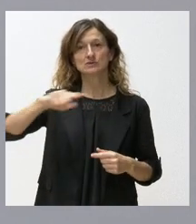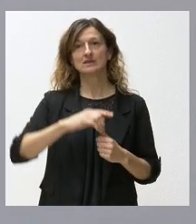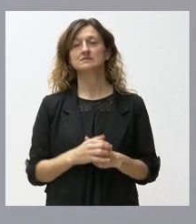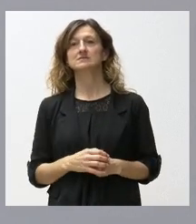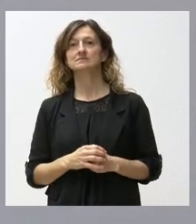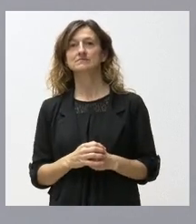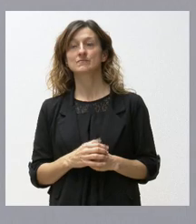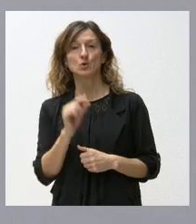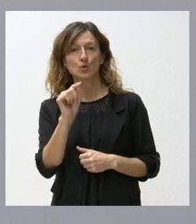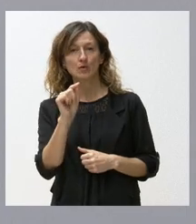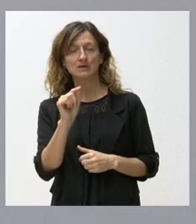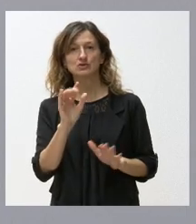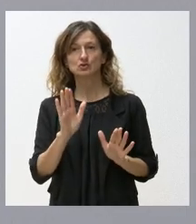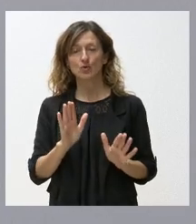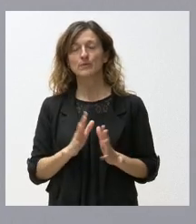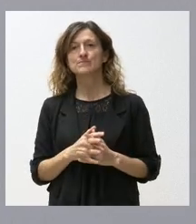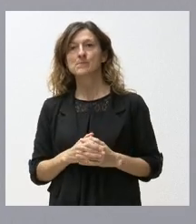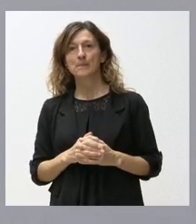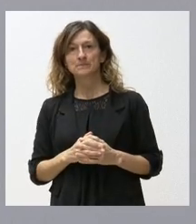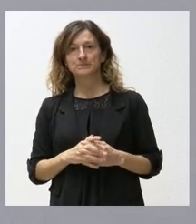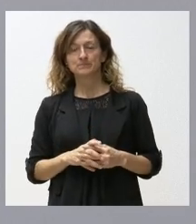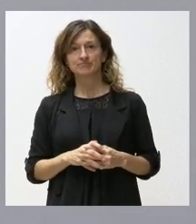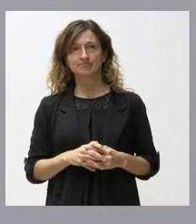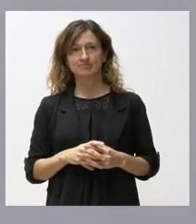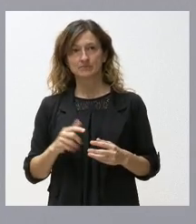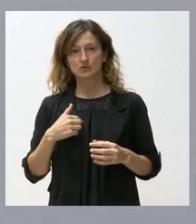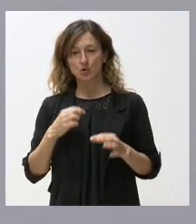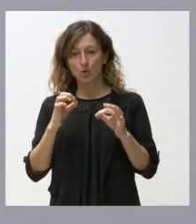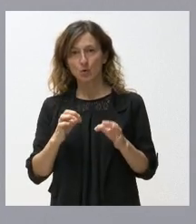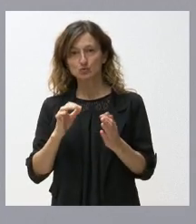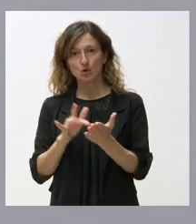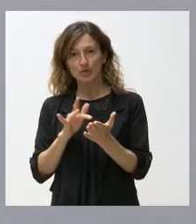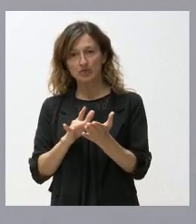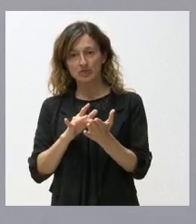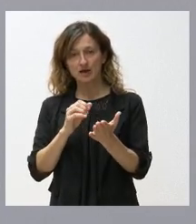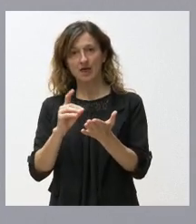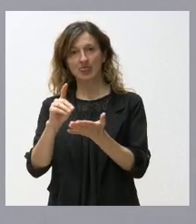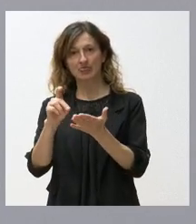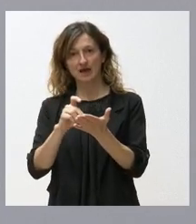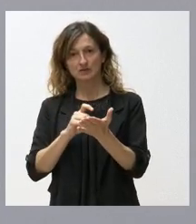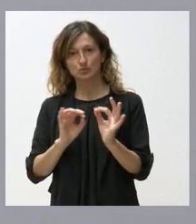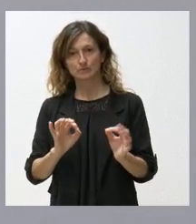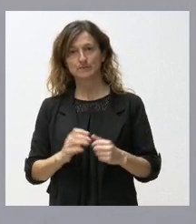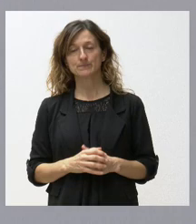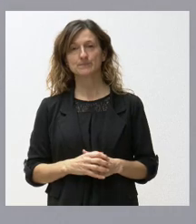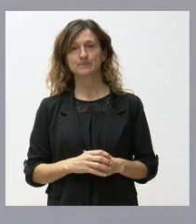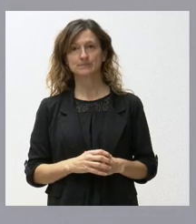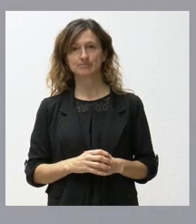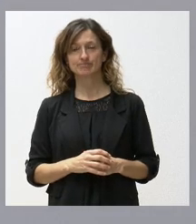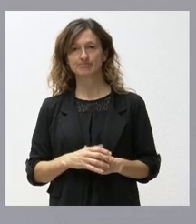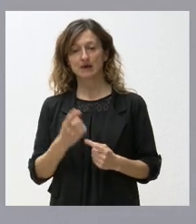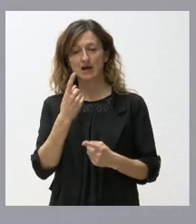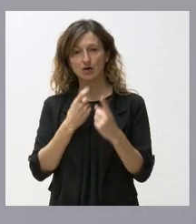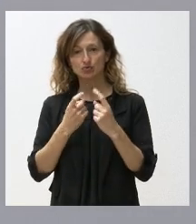Un momento, que tengo aquí justo un dato para consultar.